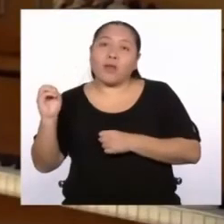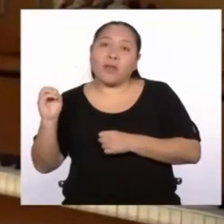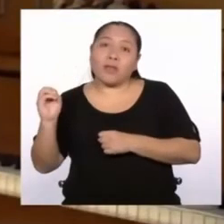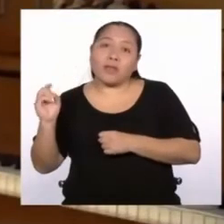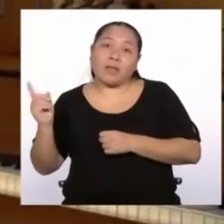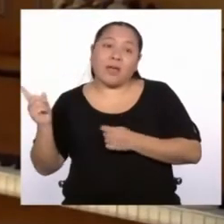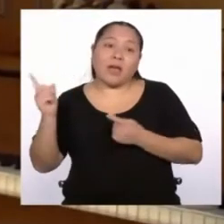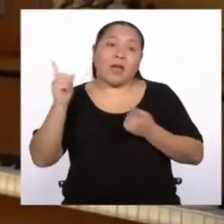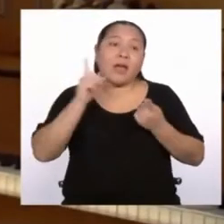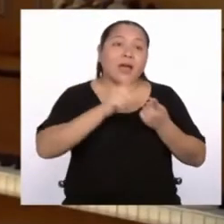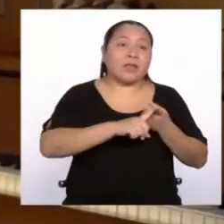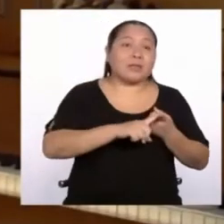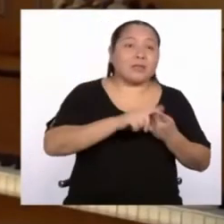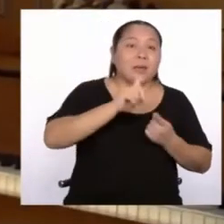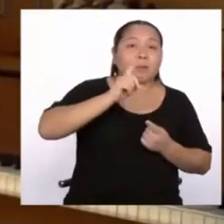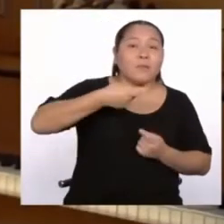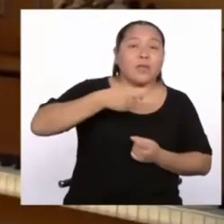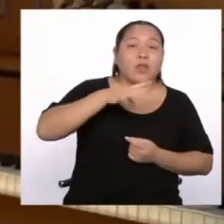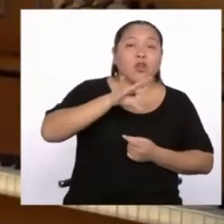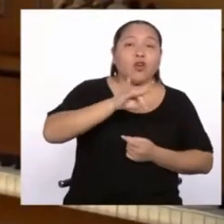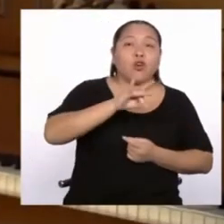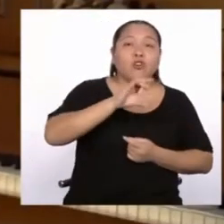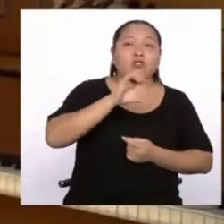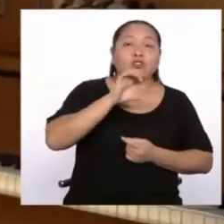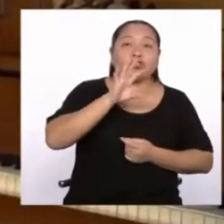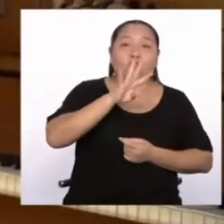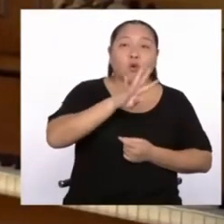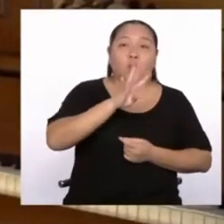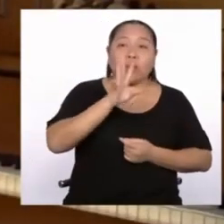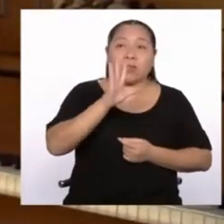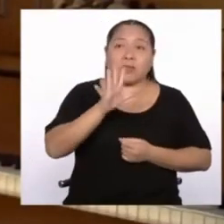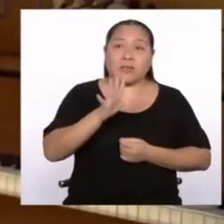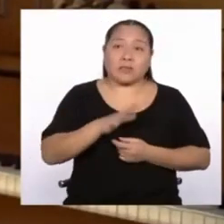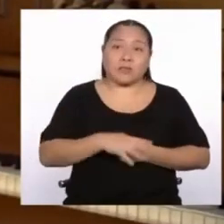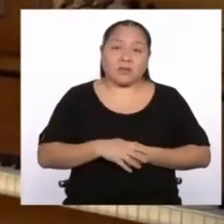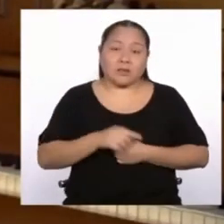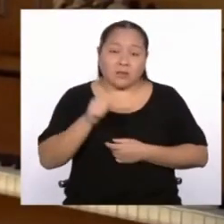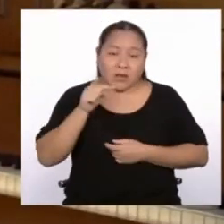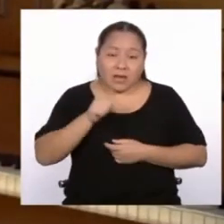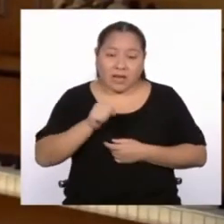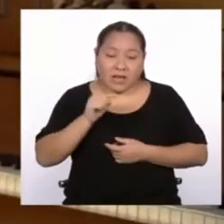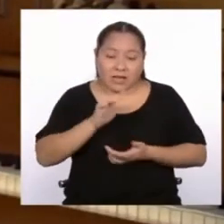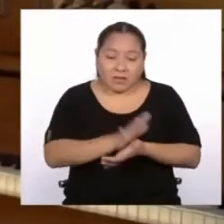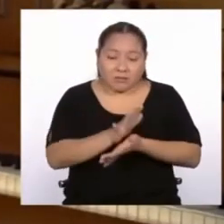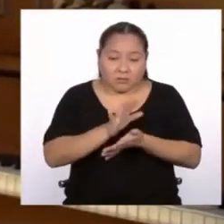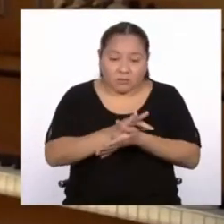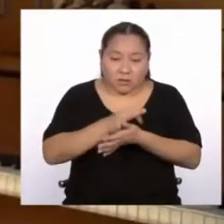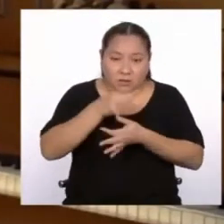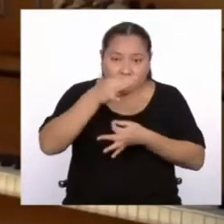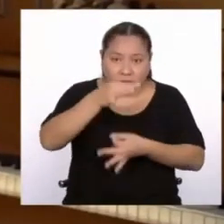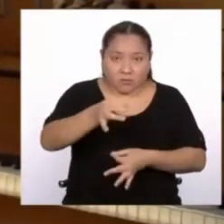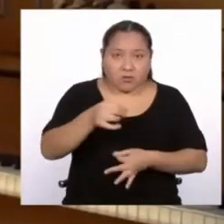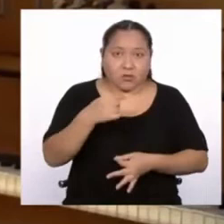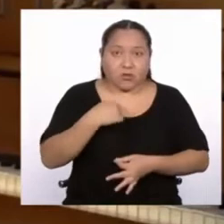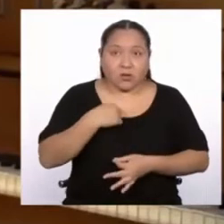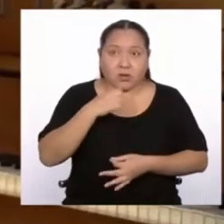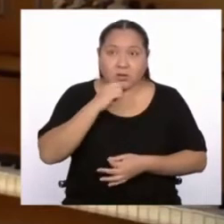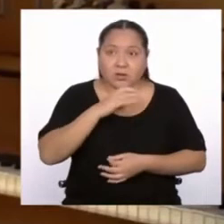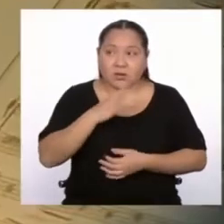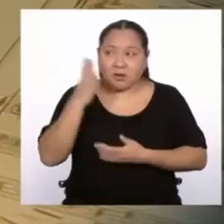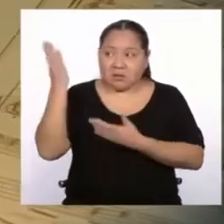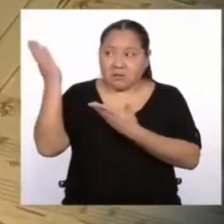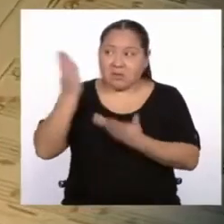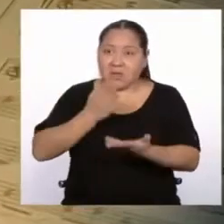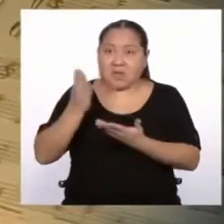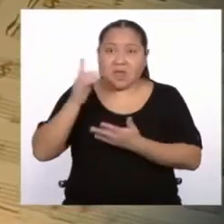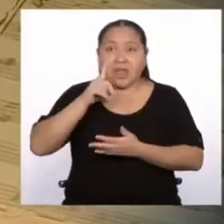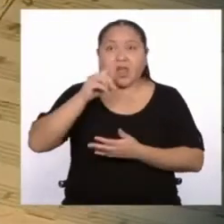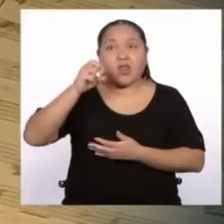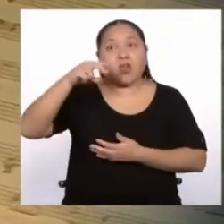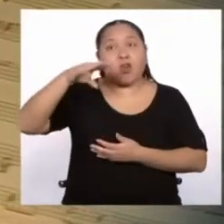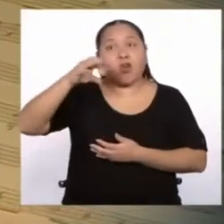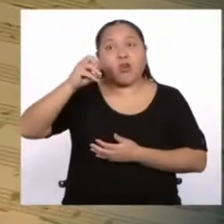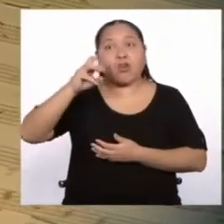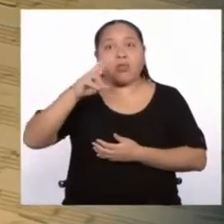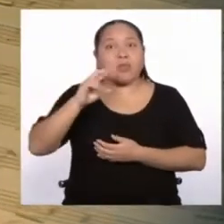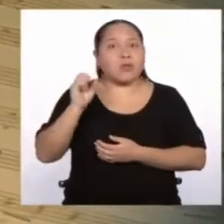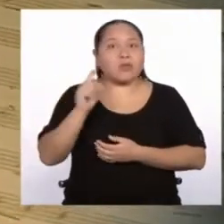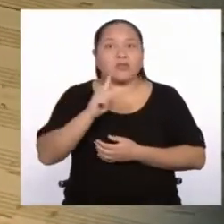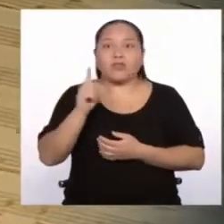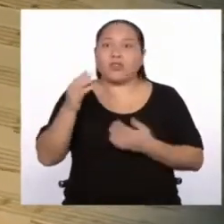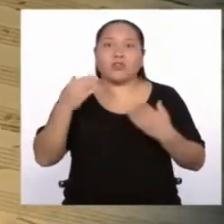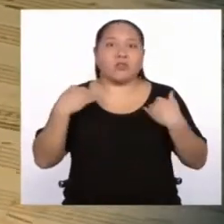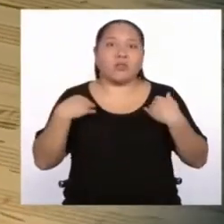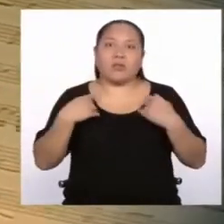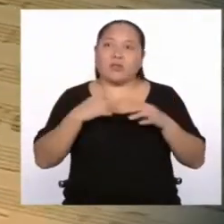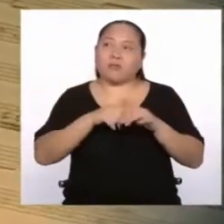1845. Entonces, esta partitura que, como les digo, venía de Londres, no tiene largo